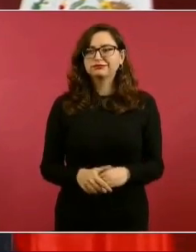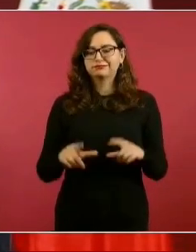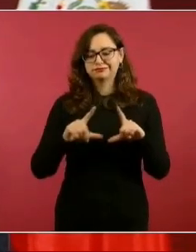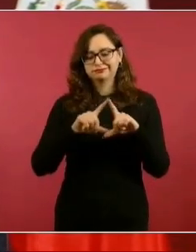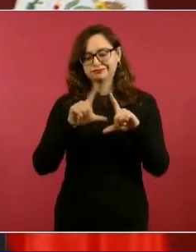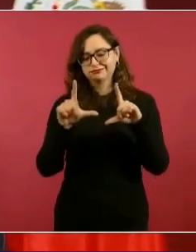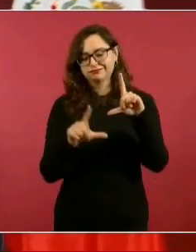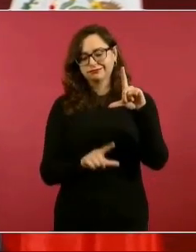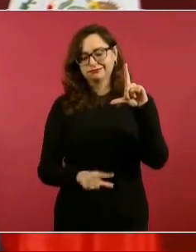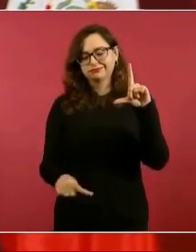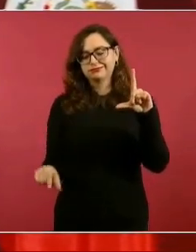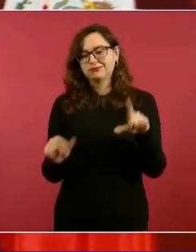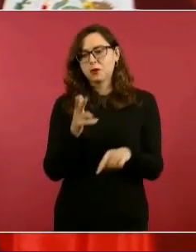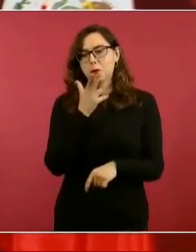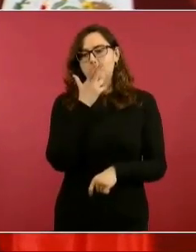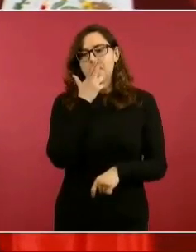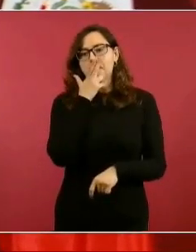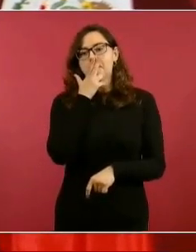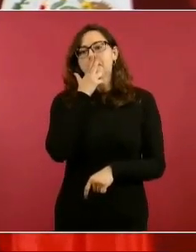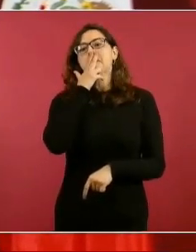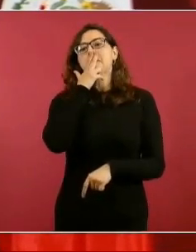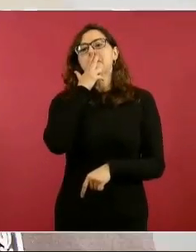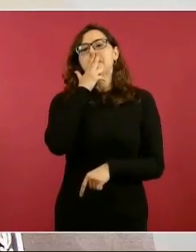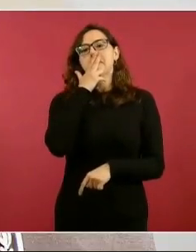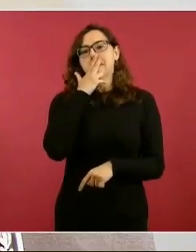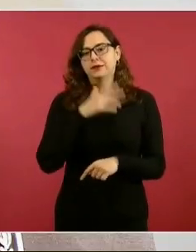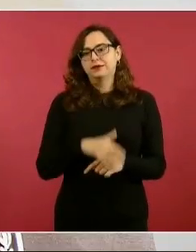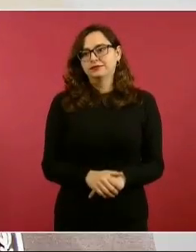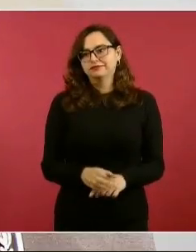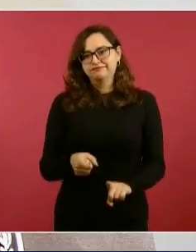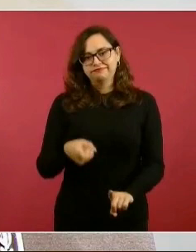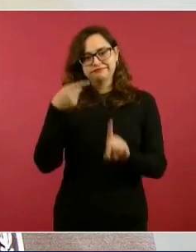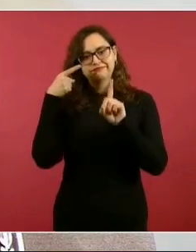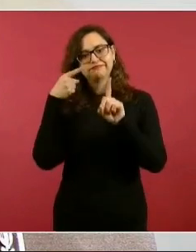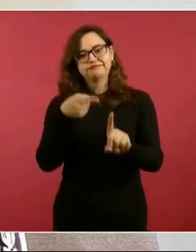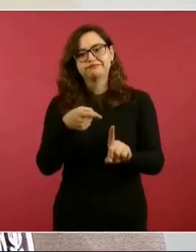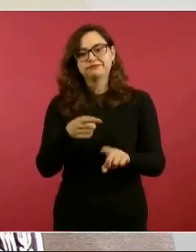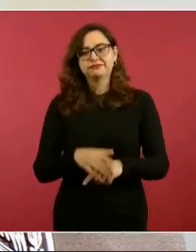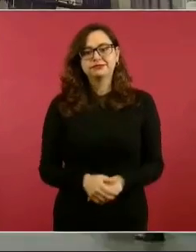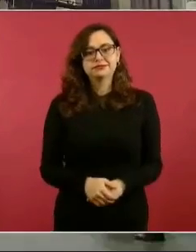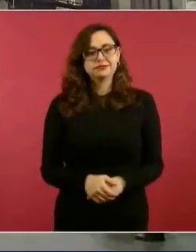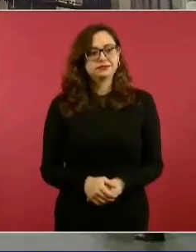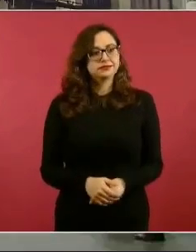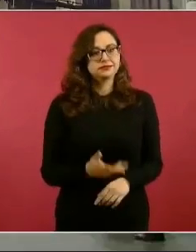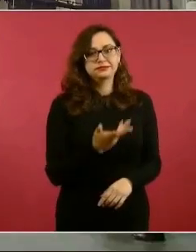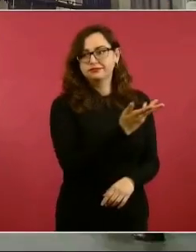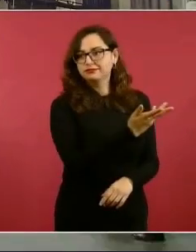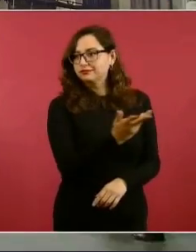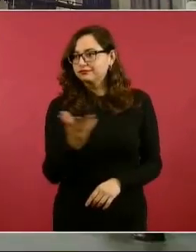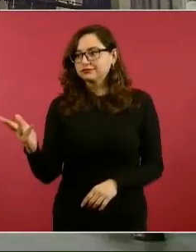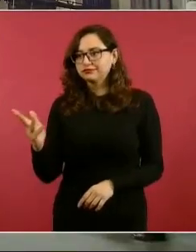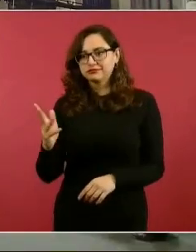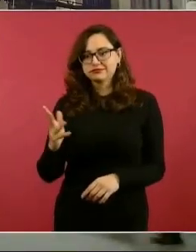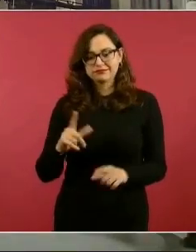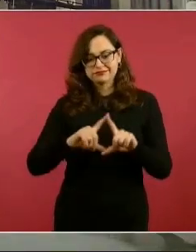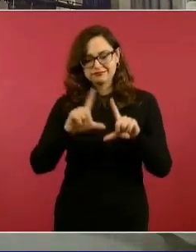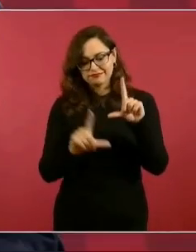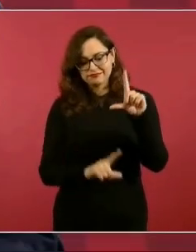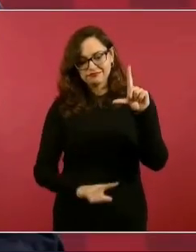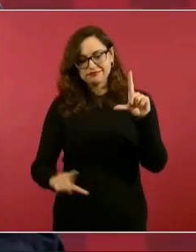México, porque todos le debemos mucho